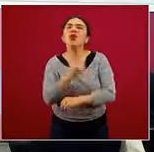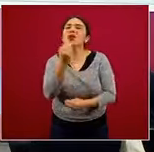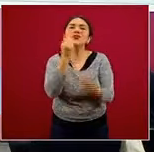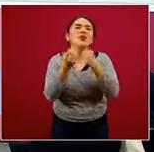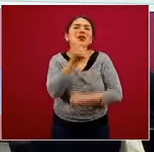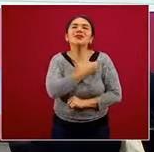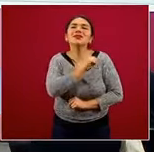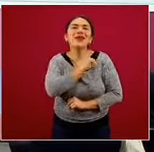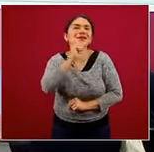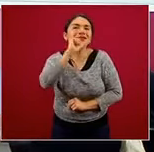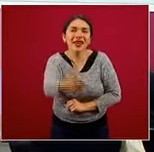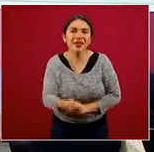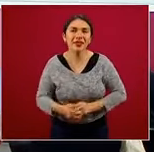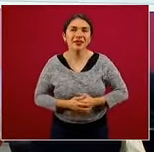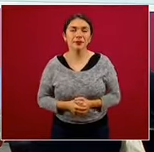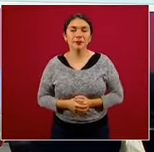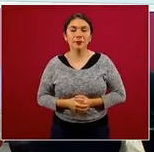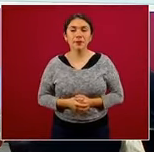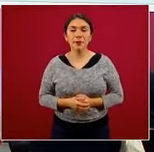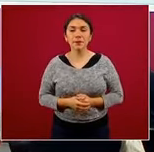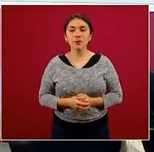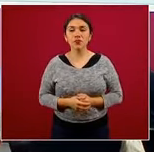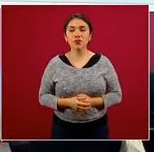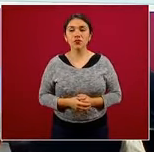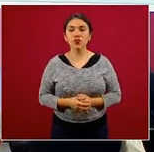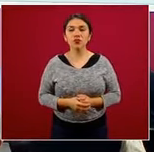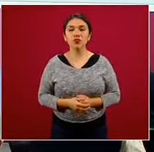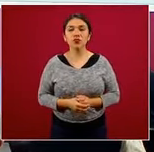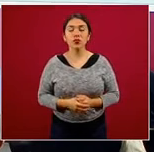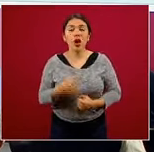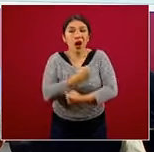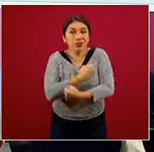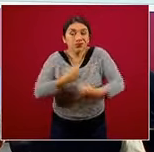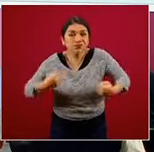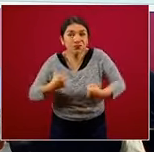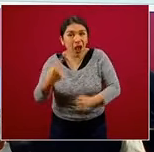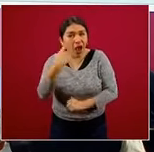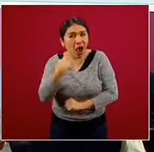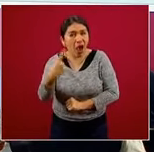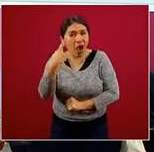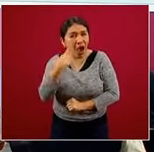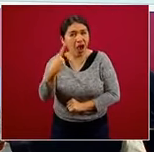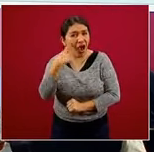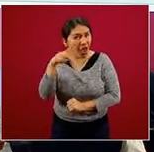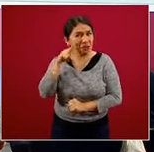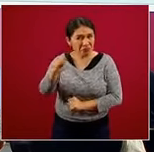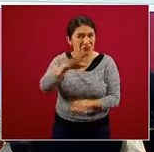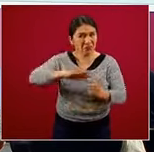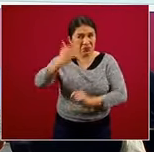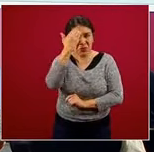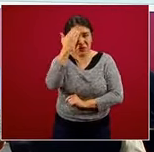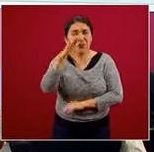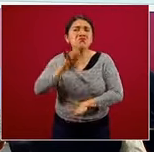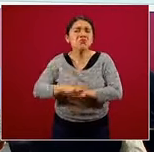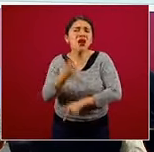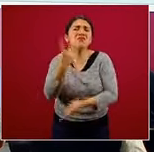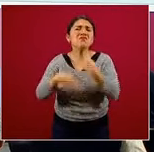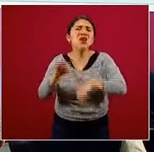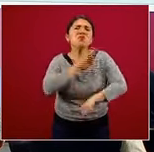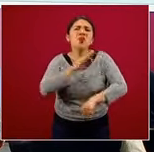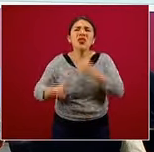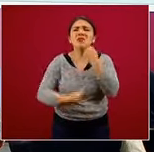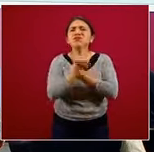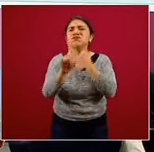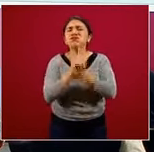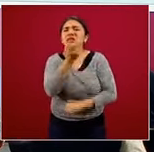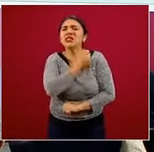dieta no saludable. La siguiente, por favor. La obesidad, como ustedes ya saben, aumenta el riesgo de varios